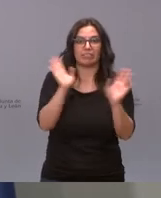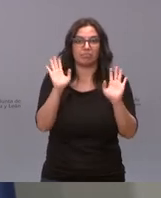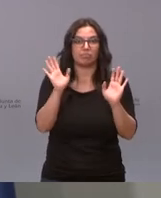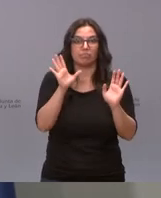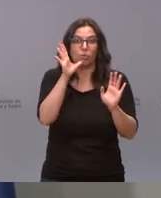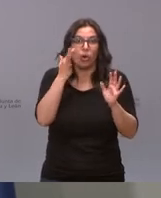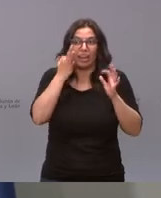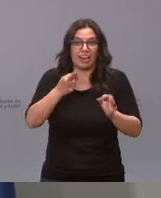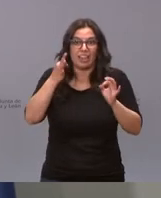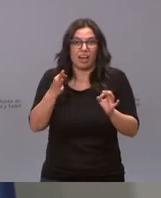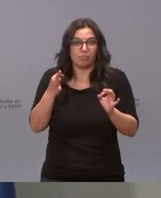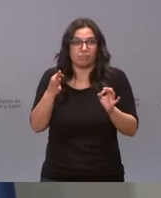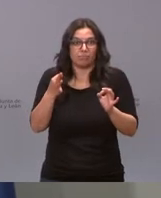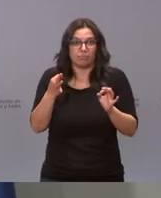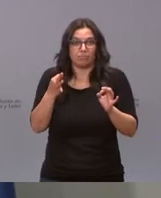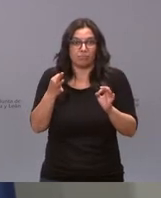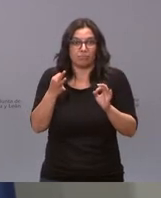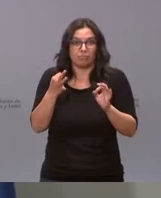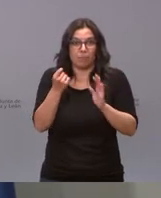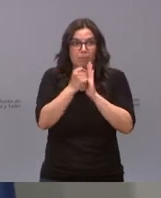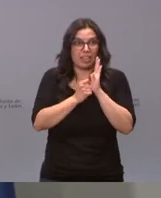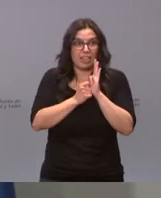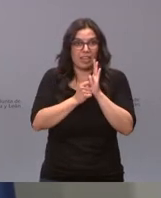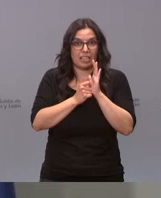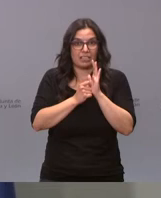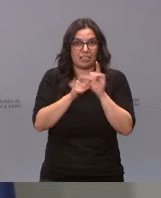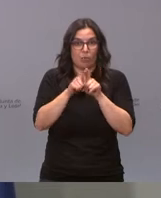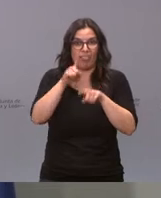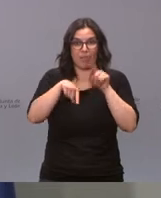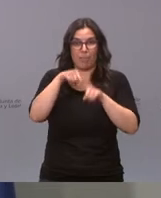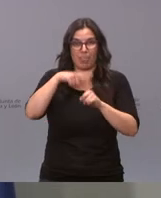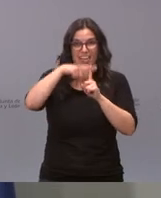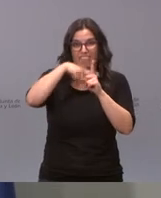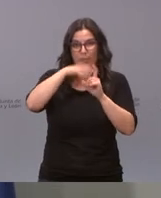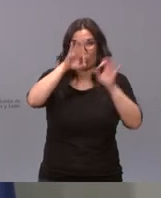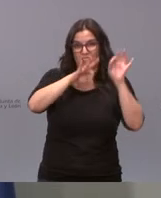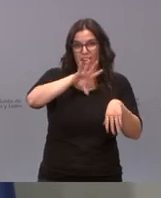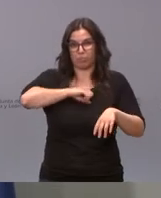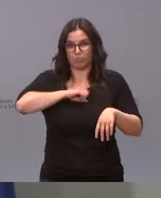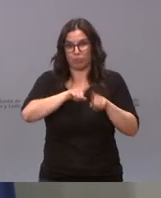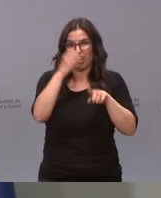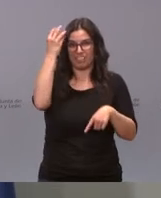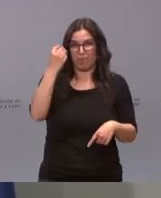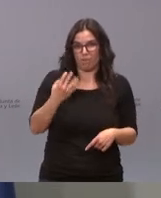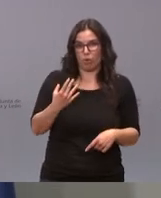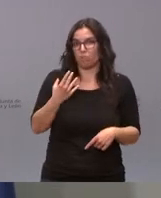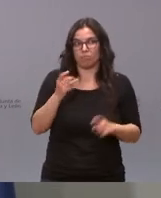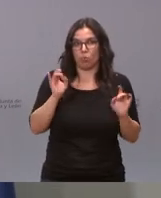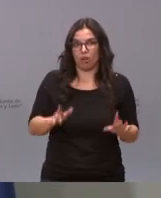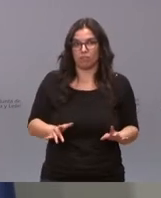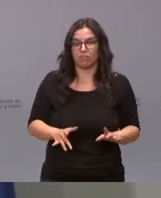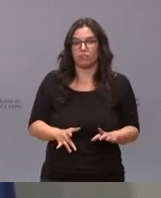mantenemos las mismas medidas del semáforo y lo único que se cambian en